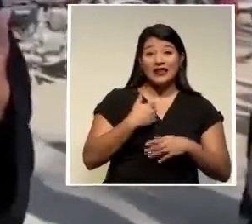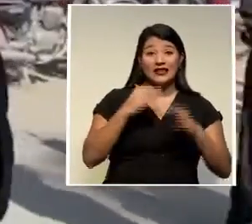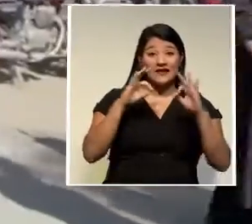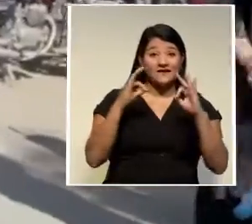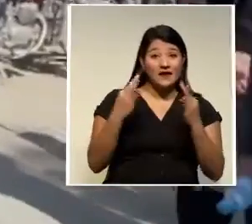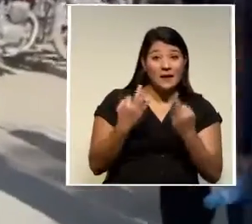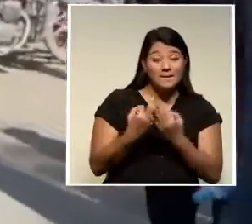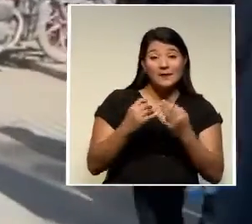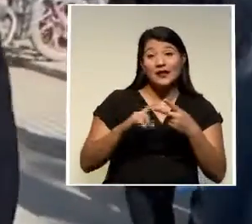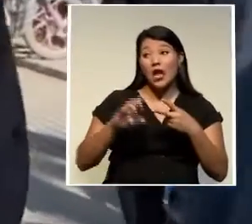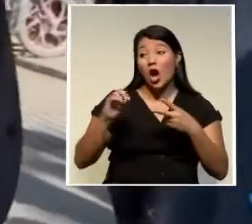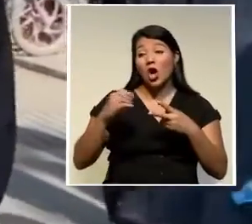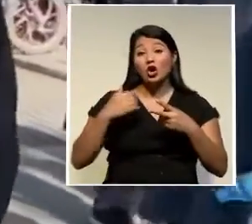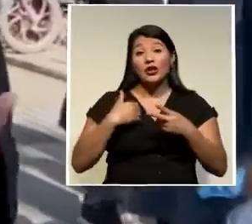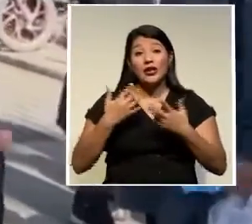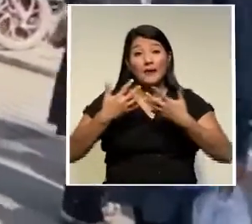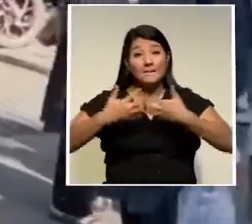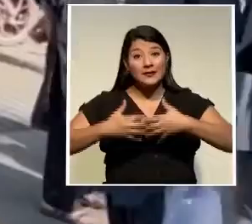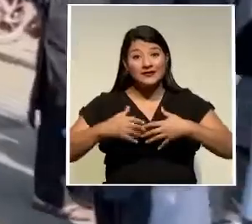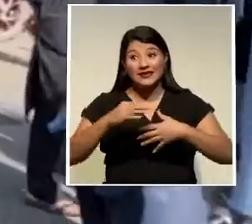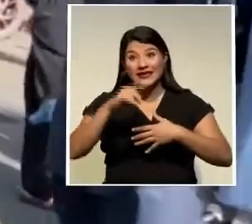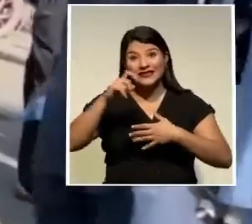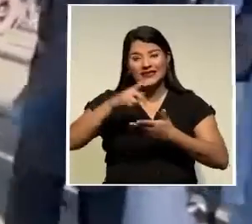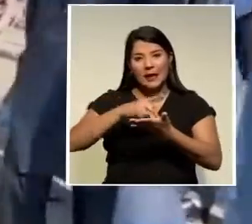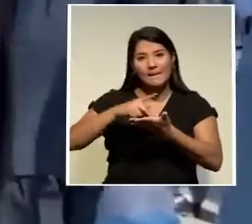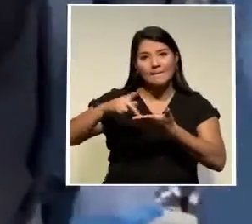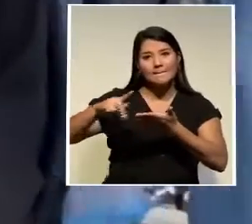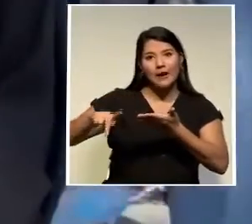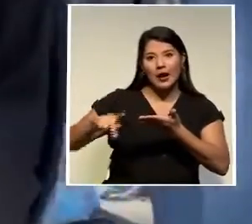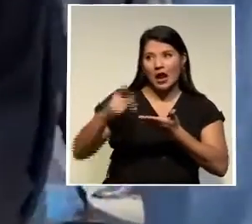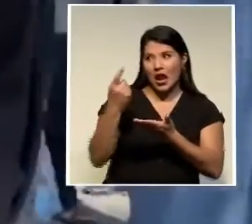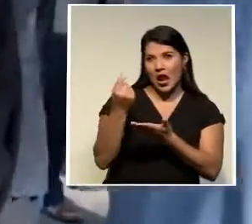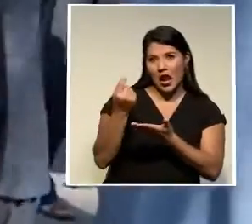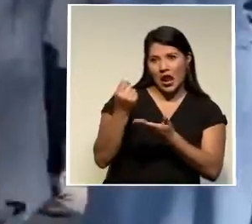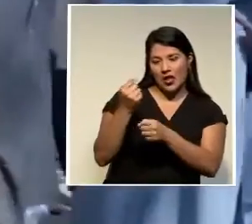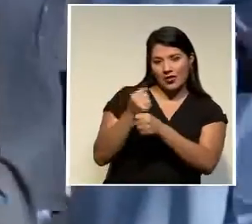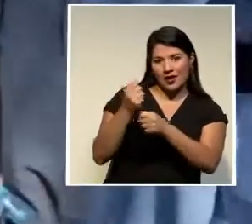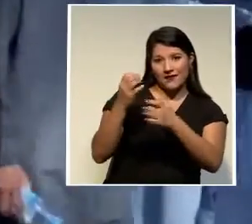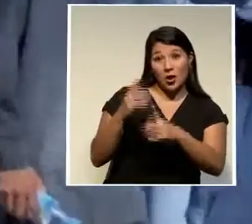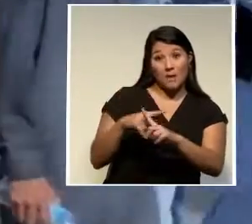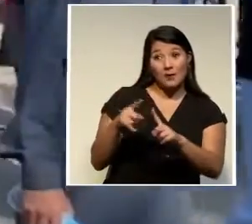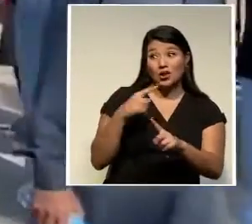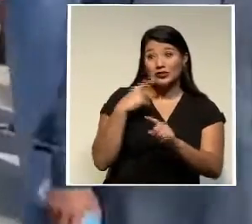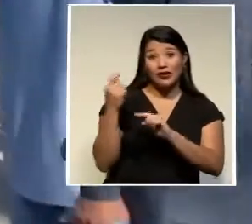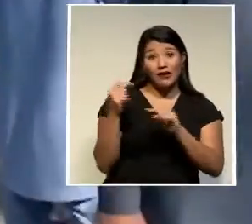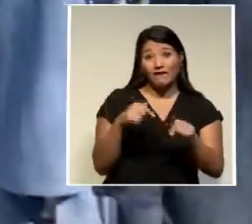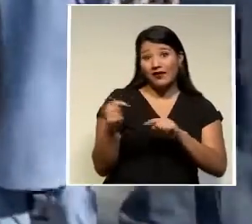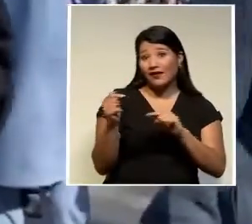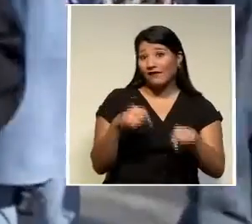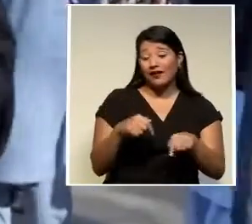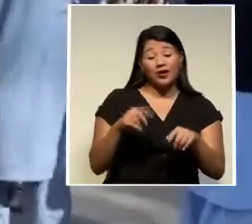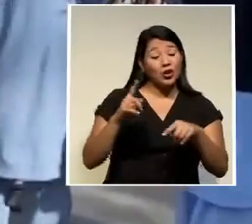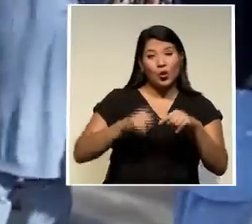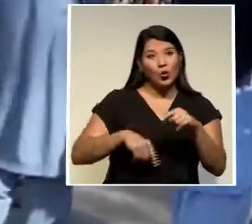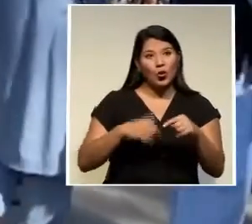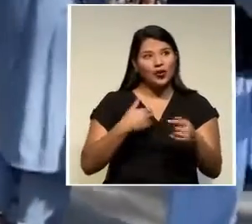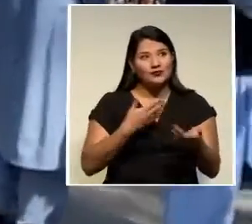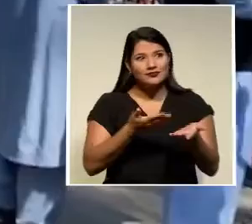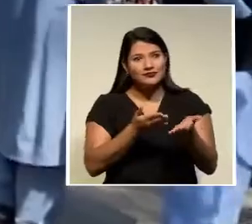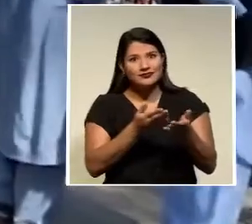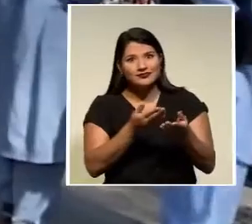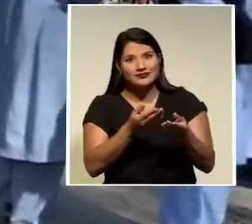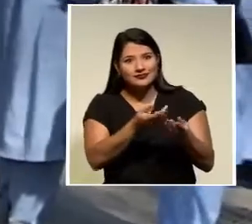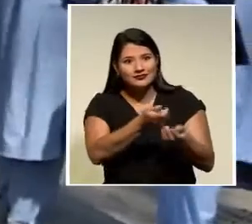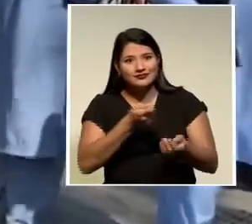algunos tienen empresas y necesitan pagar los sueldos de sus empleados. Pero dicen que vienen aquí desde hace días y no pueden acceder a fondos.